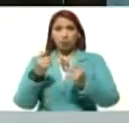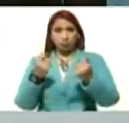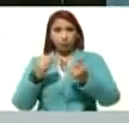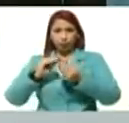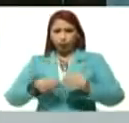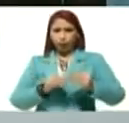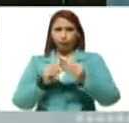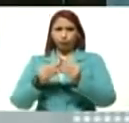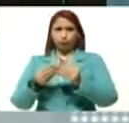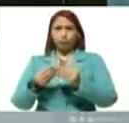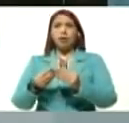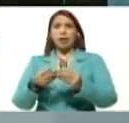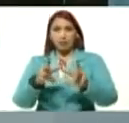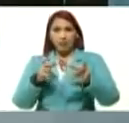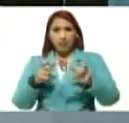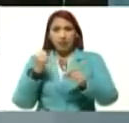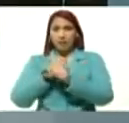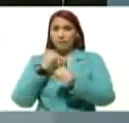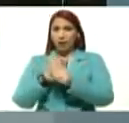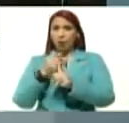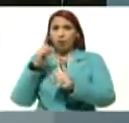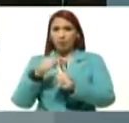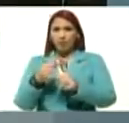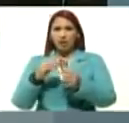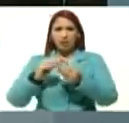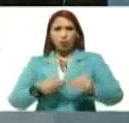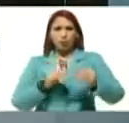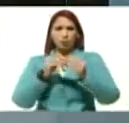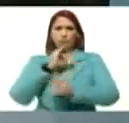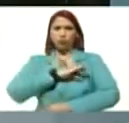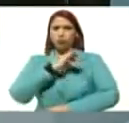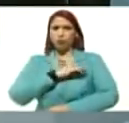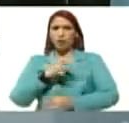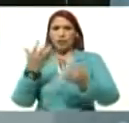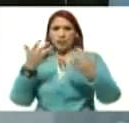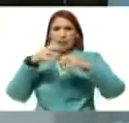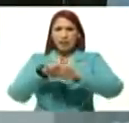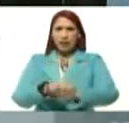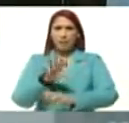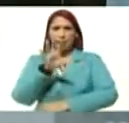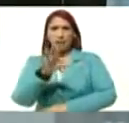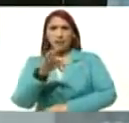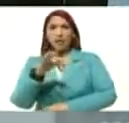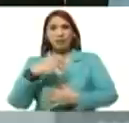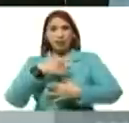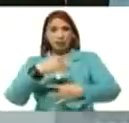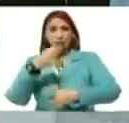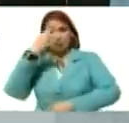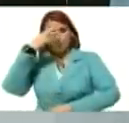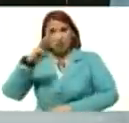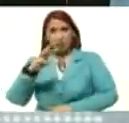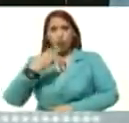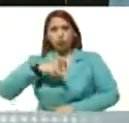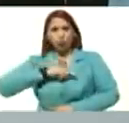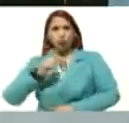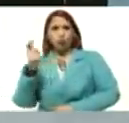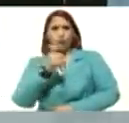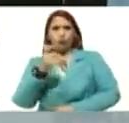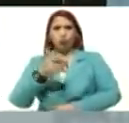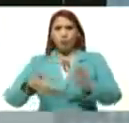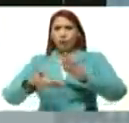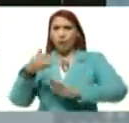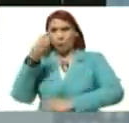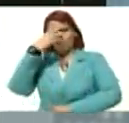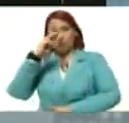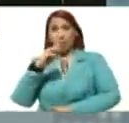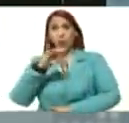salario, de los trabajadores, la recuperación, social integral, del país, eso es que nos interesa, en México, es lo que vamos a buscar, y Julio,